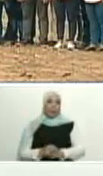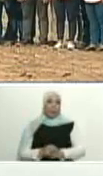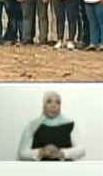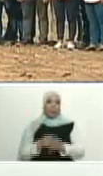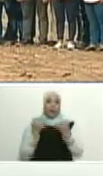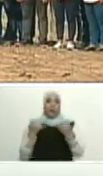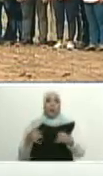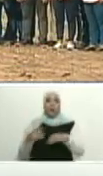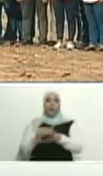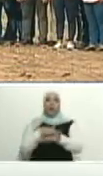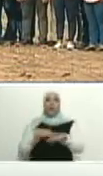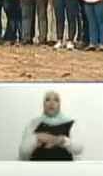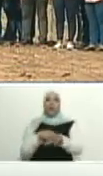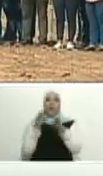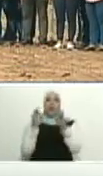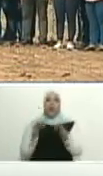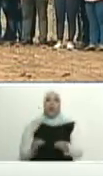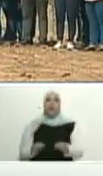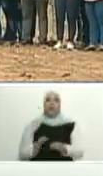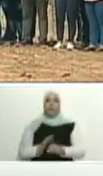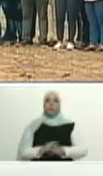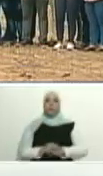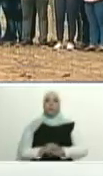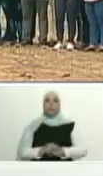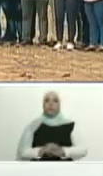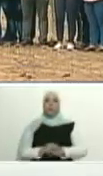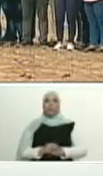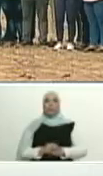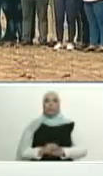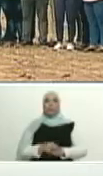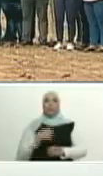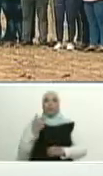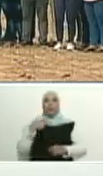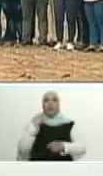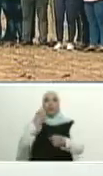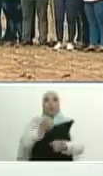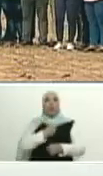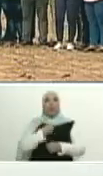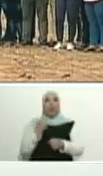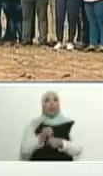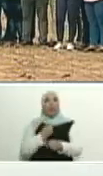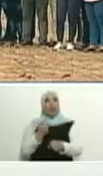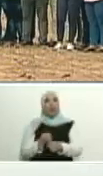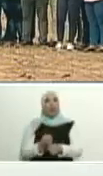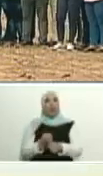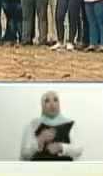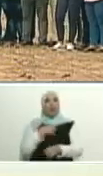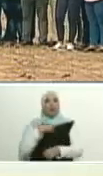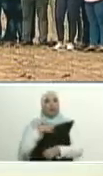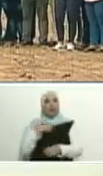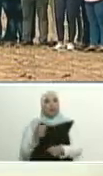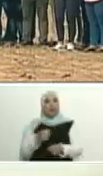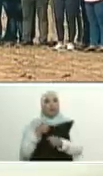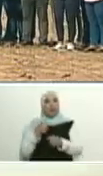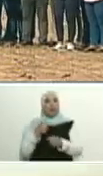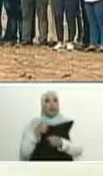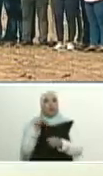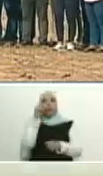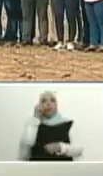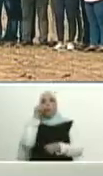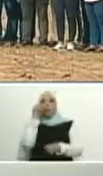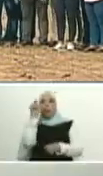acompañado de Evaristo Solano, productor del predio Piritico, con Pedro